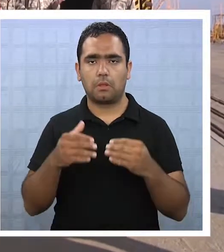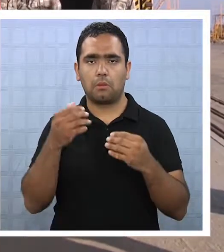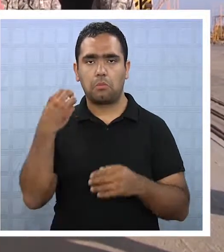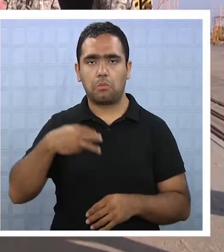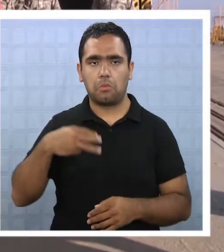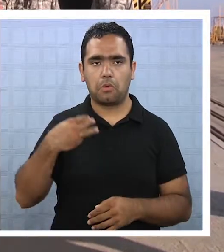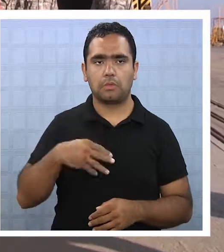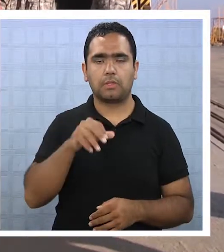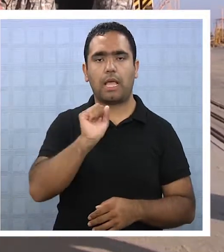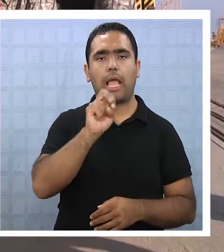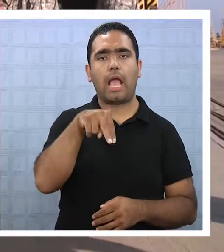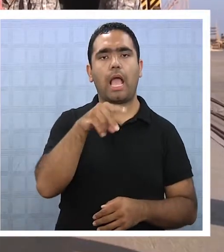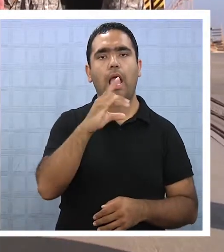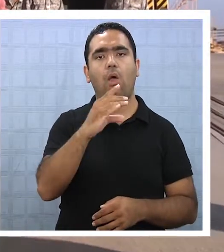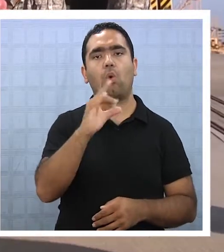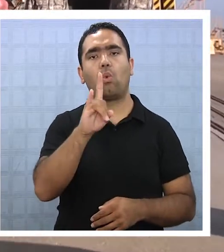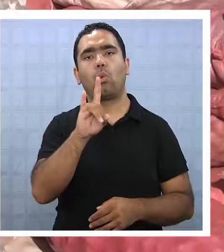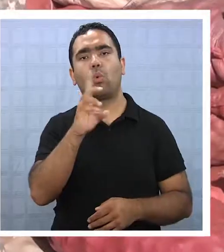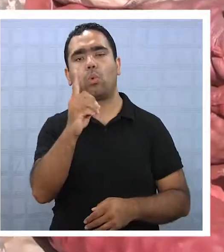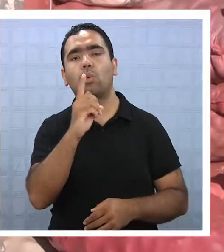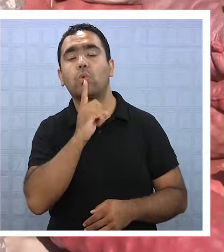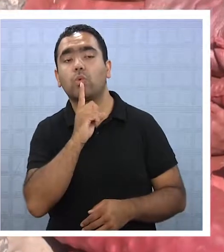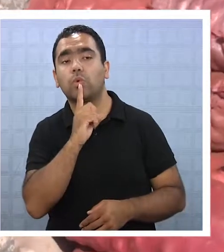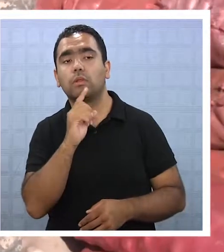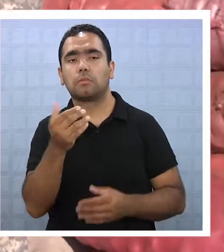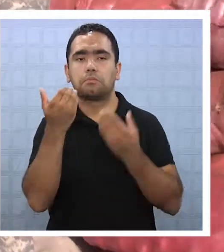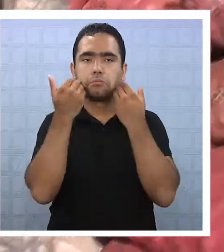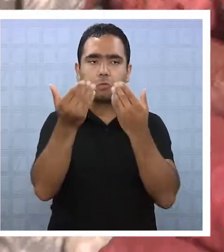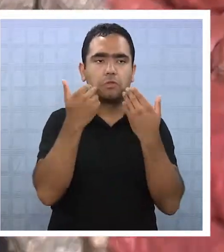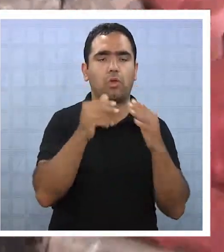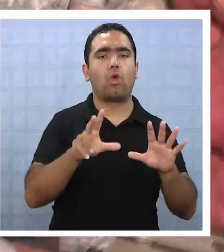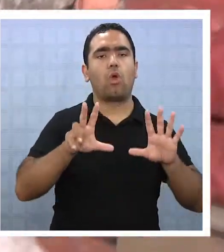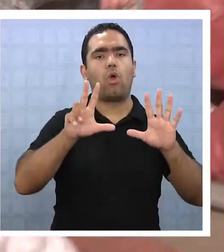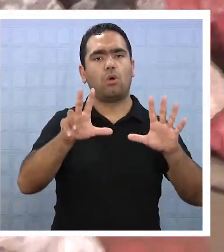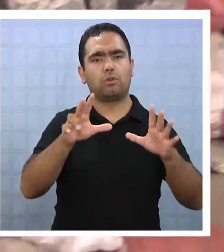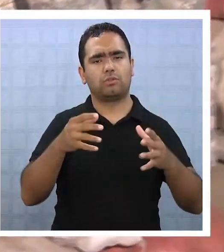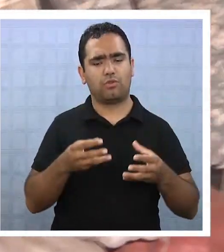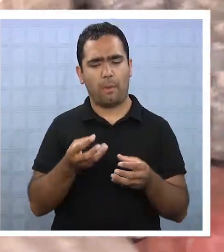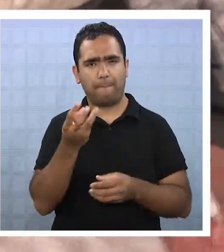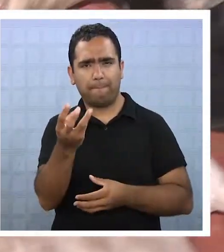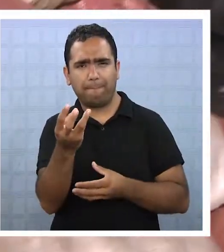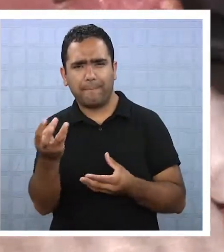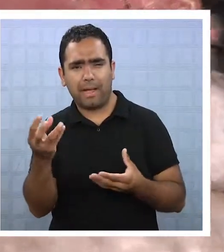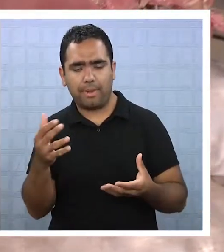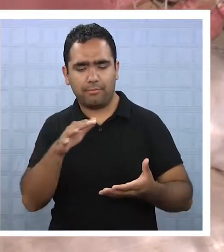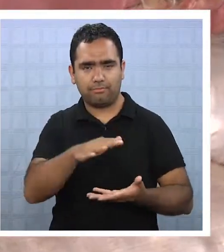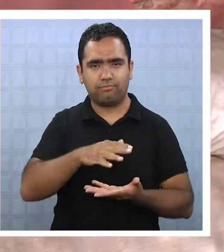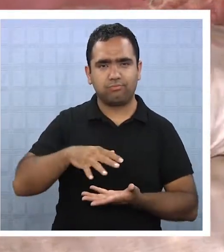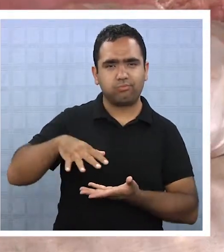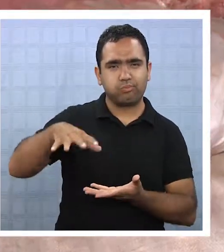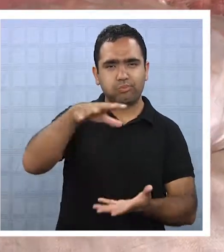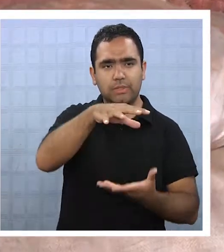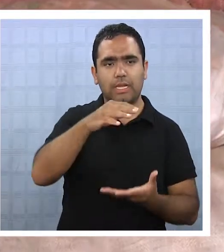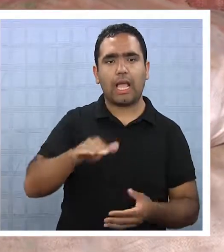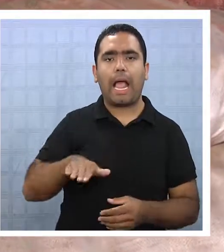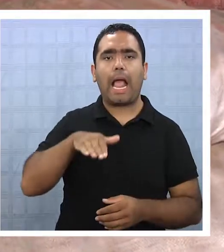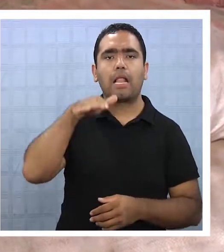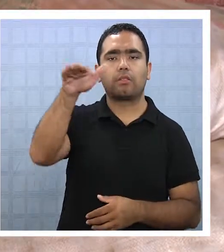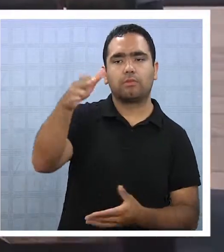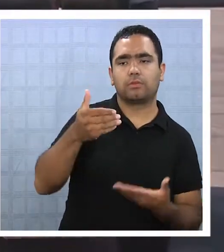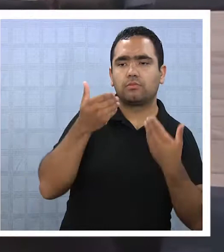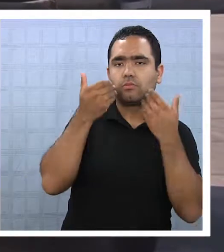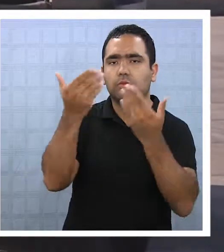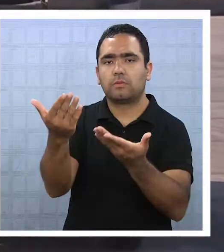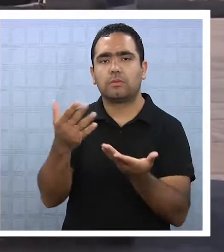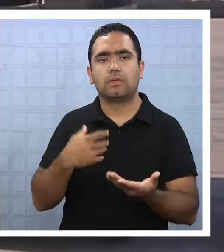La generosidad del municipio de Ancud, en la región de Los Lagos, ha permitido que 8 toneladas de papas lleguen a los habitantes de alto